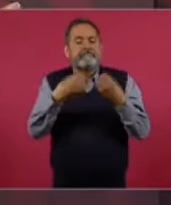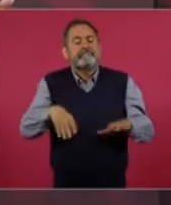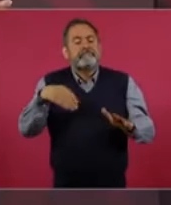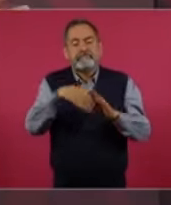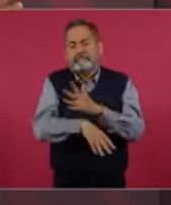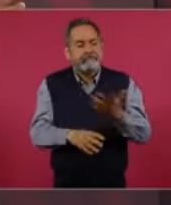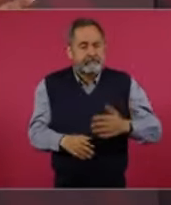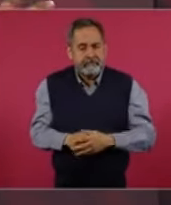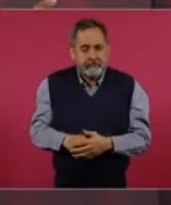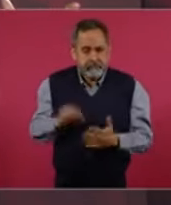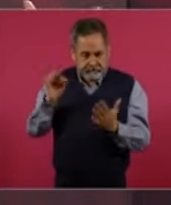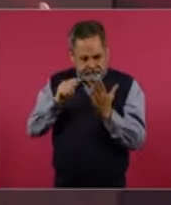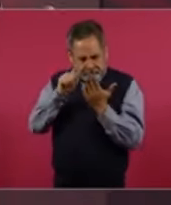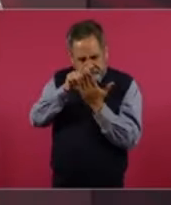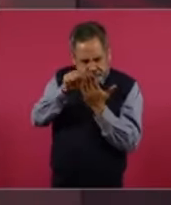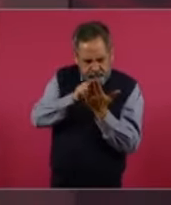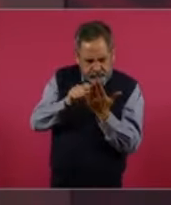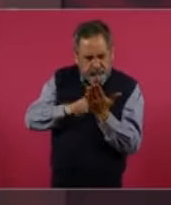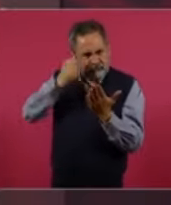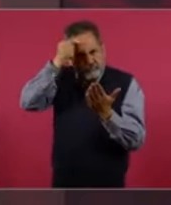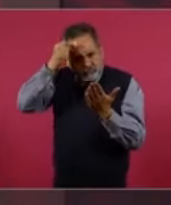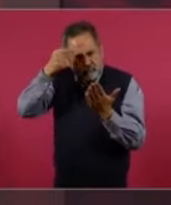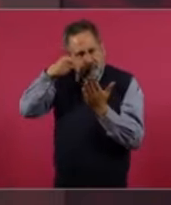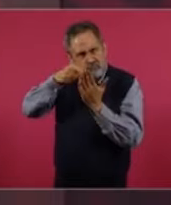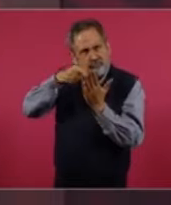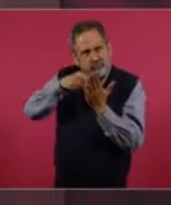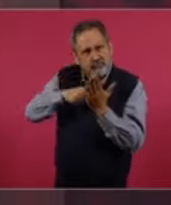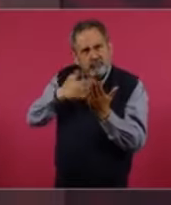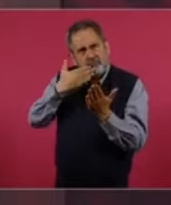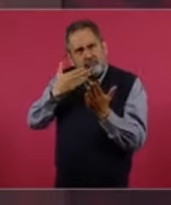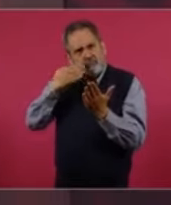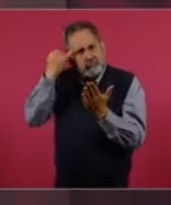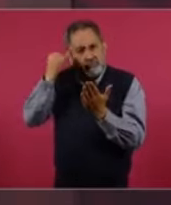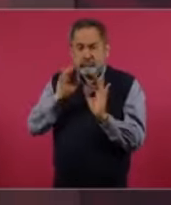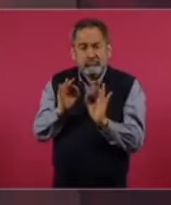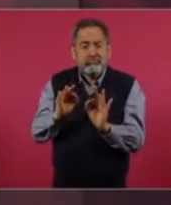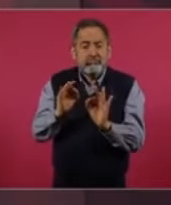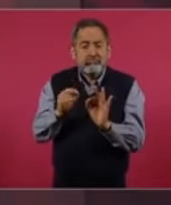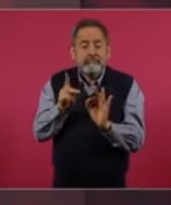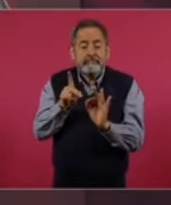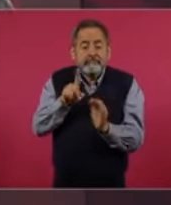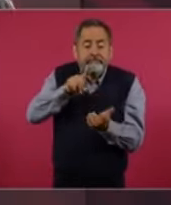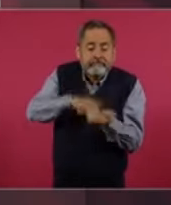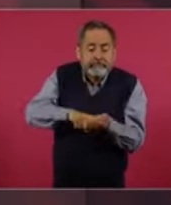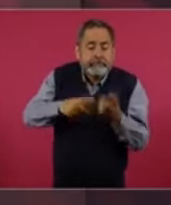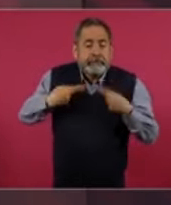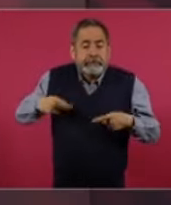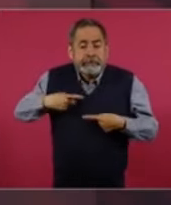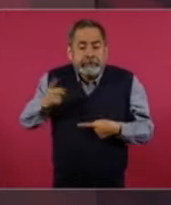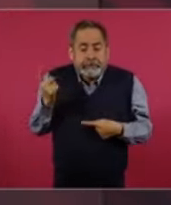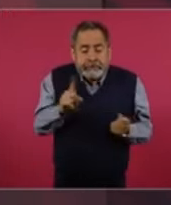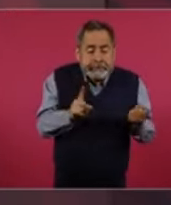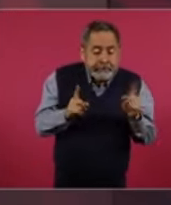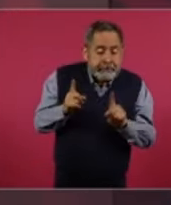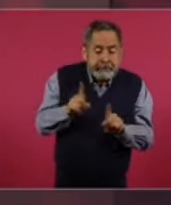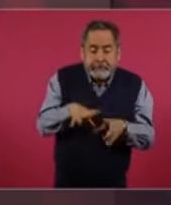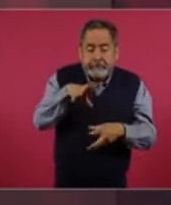lo teórico, pero si en la práctica